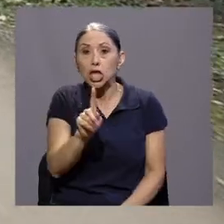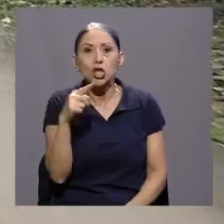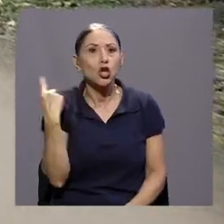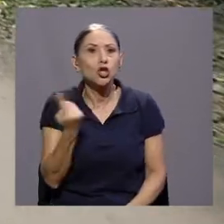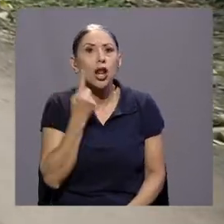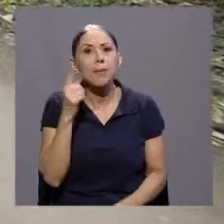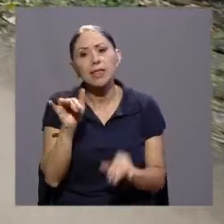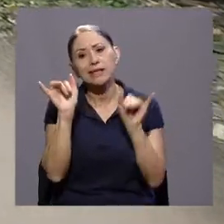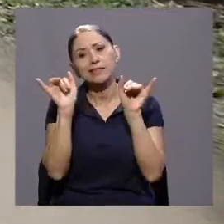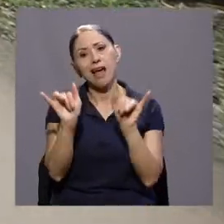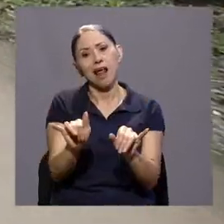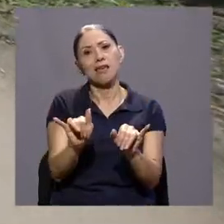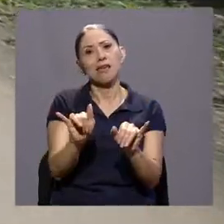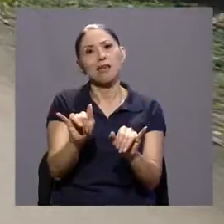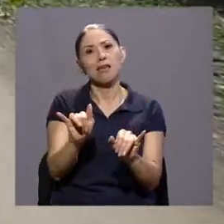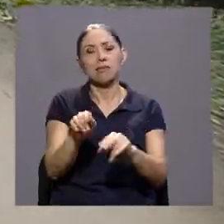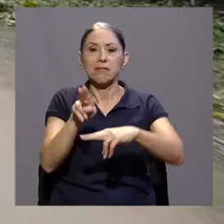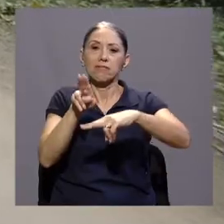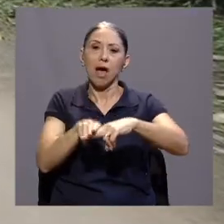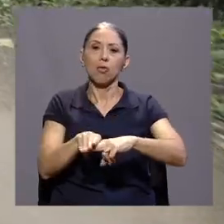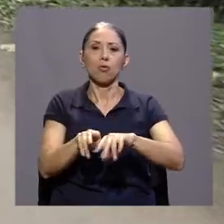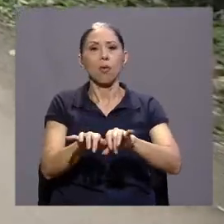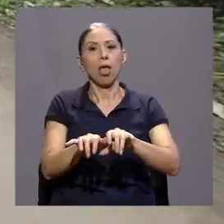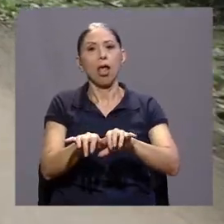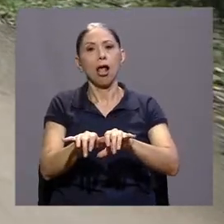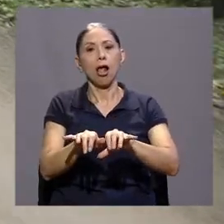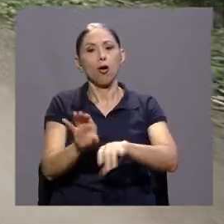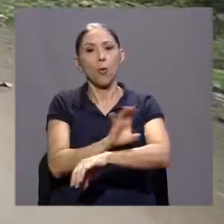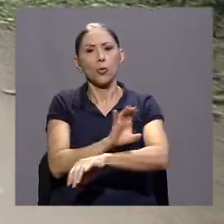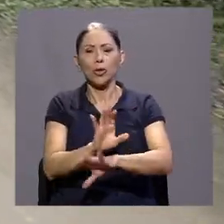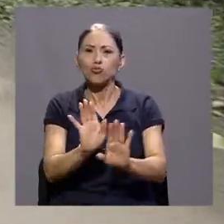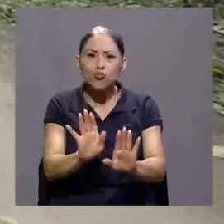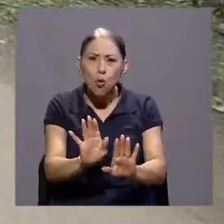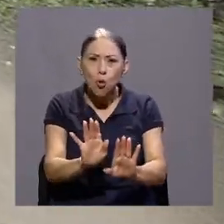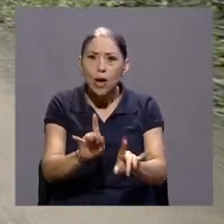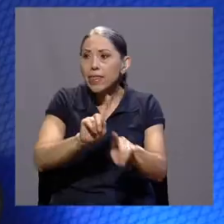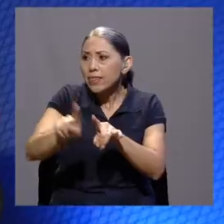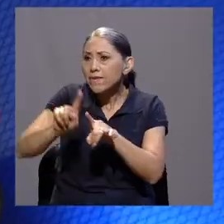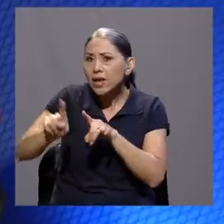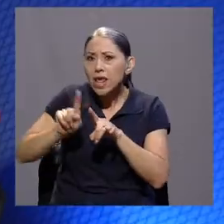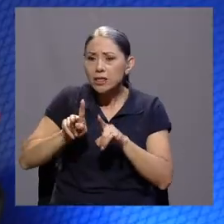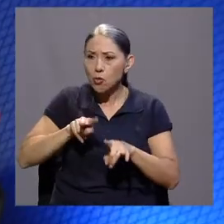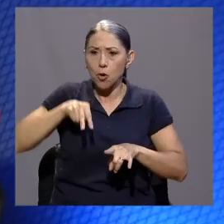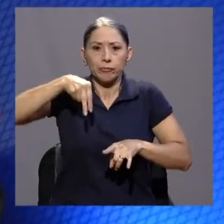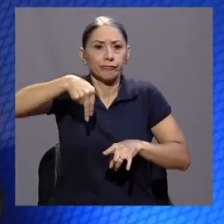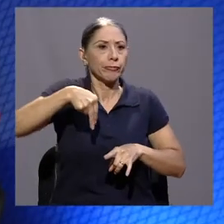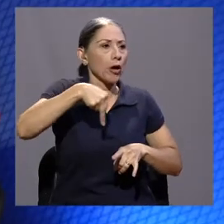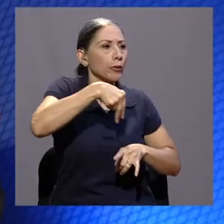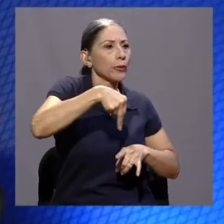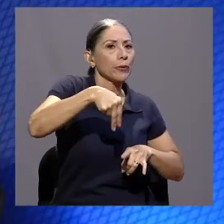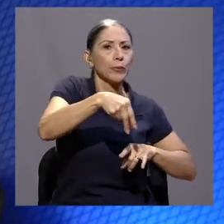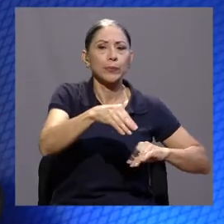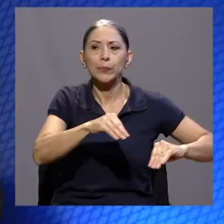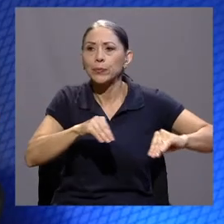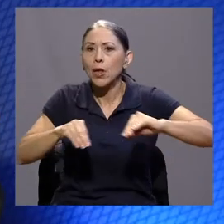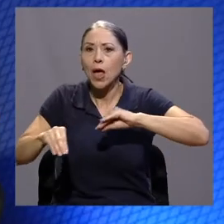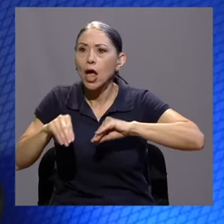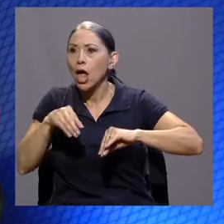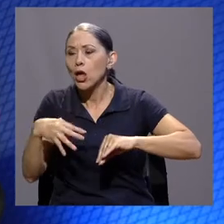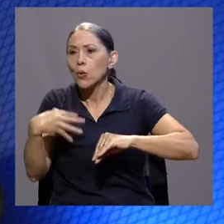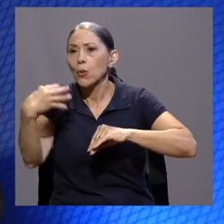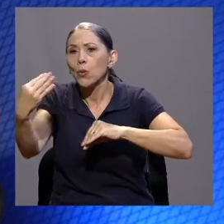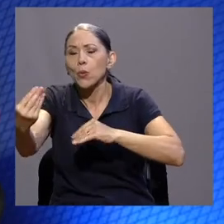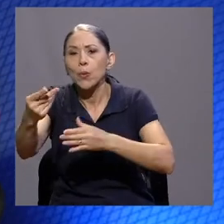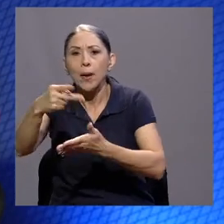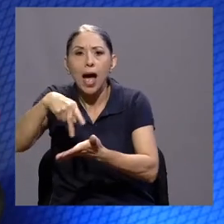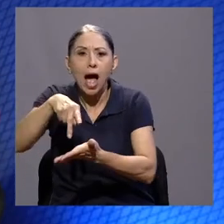computadora, sino hacer cosas diferentes en los espacios. Ir a caminar, ir a parque, compartir una película con la